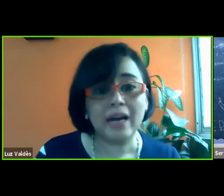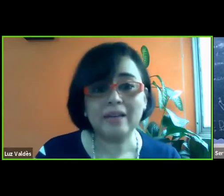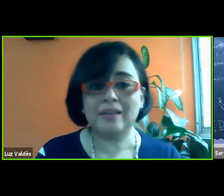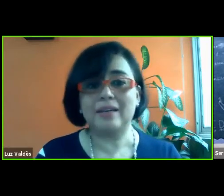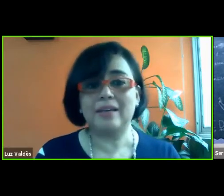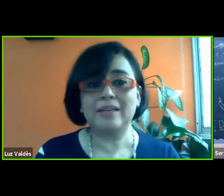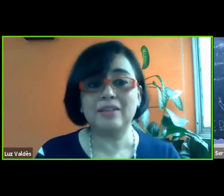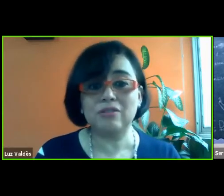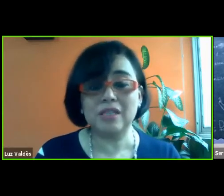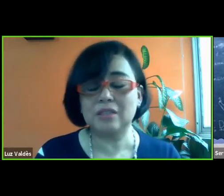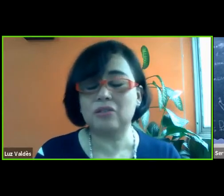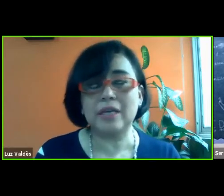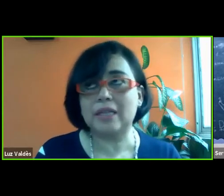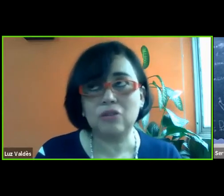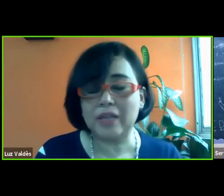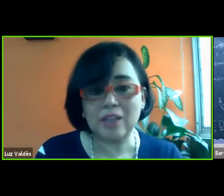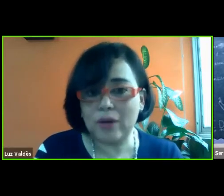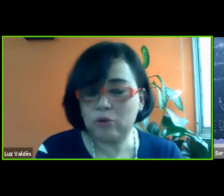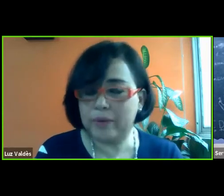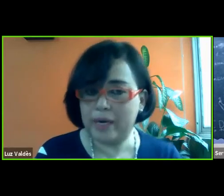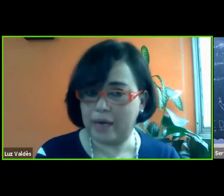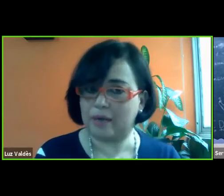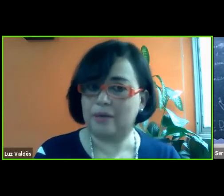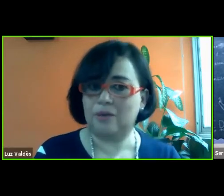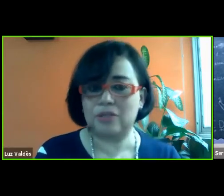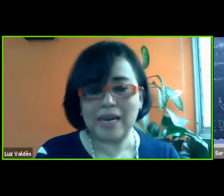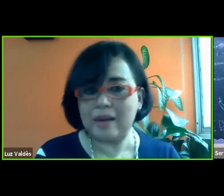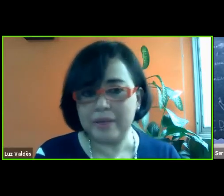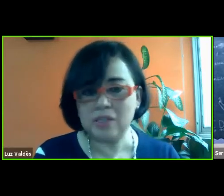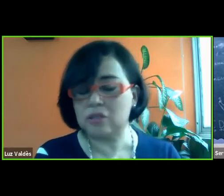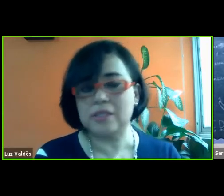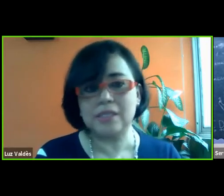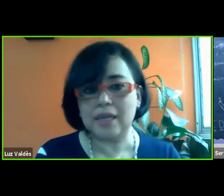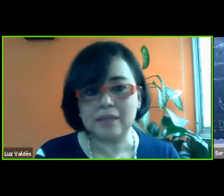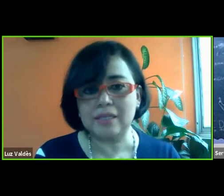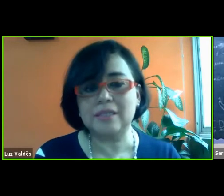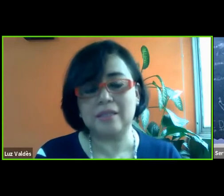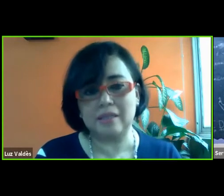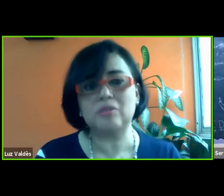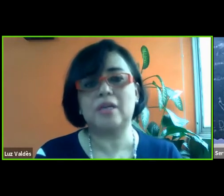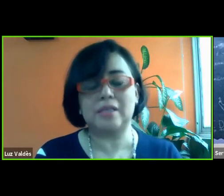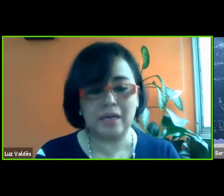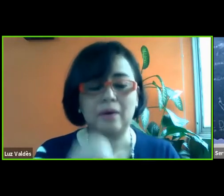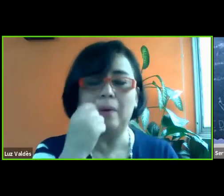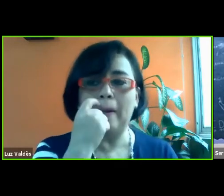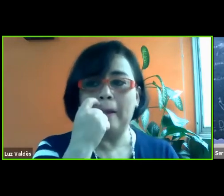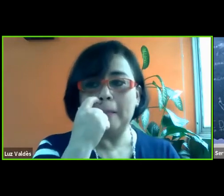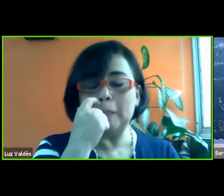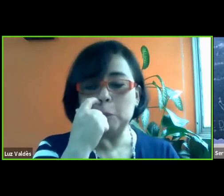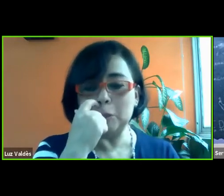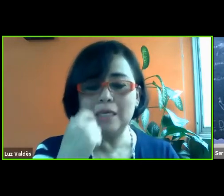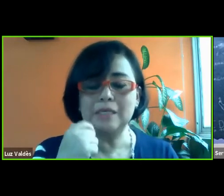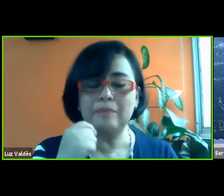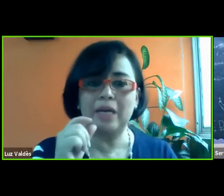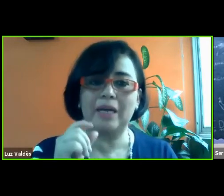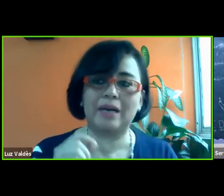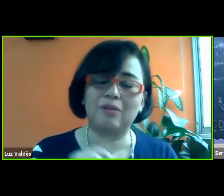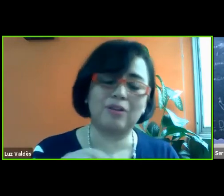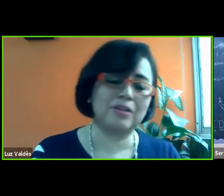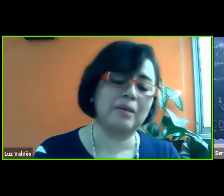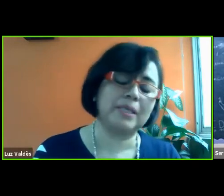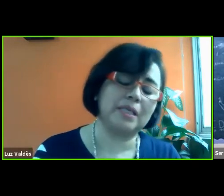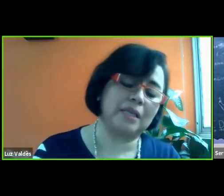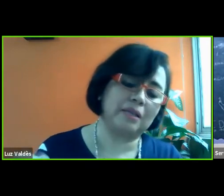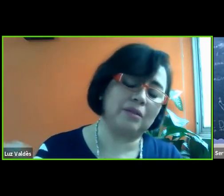hubiera, y entonces yo dije, ya no hay hubiera, o sea, la vida son instantes y tenemos que hacerlo, y entonces, eh,